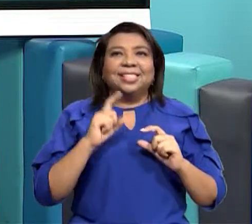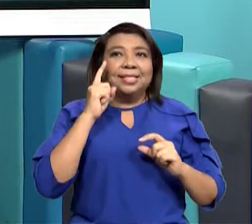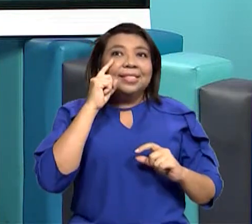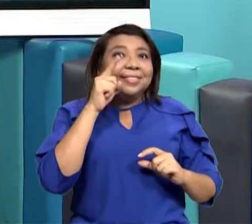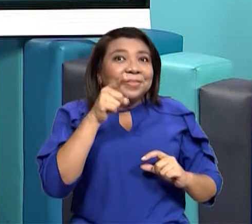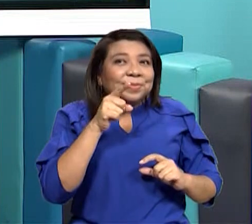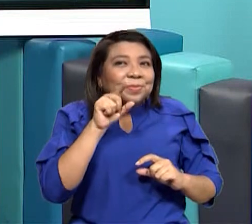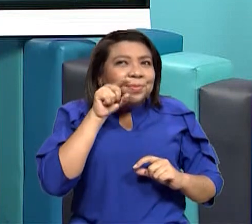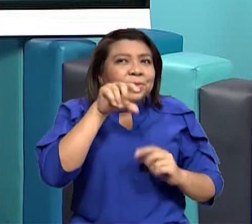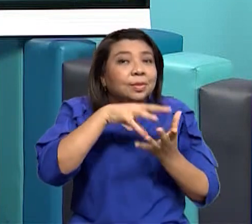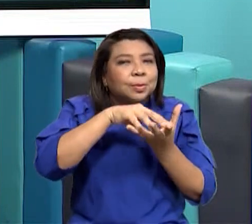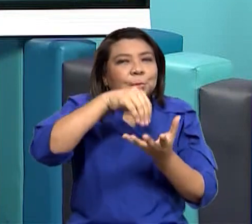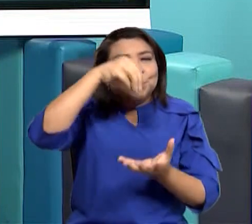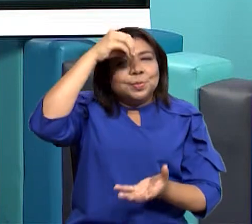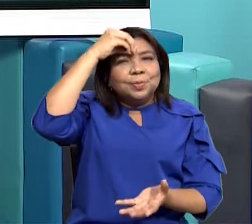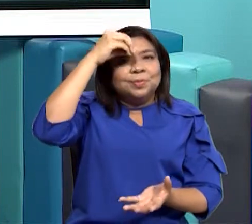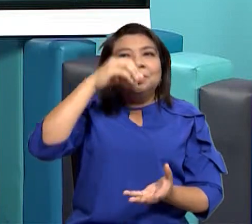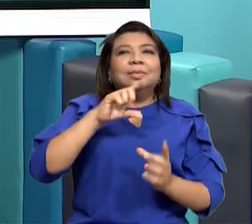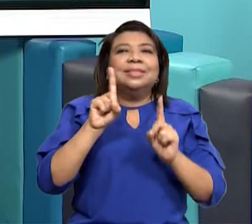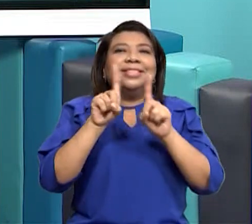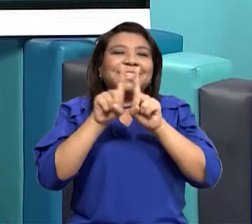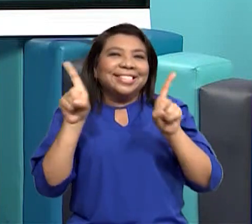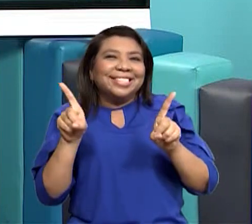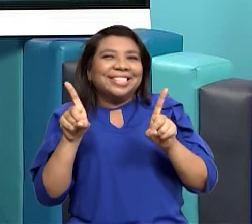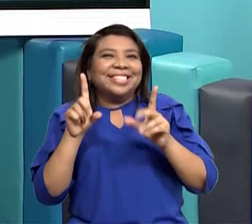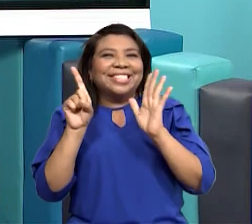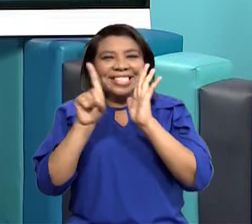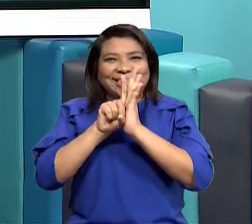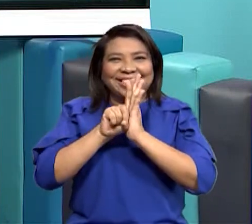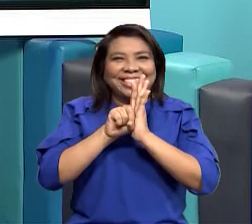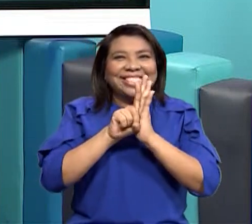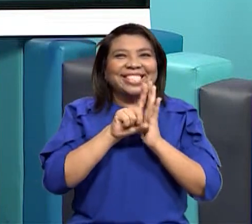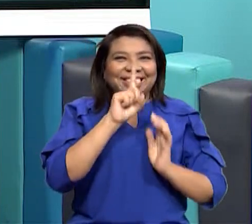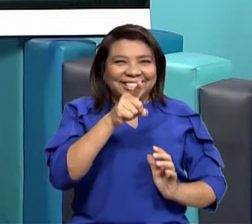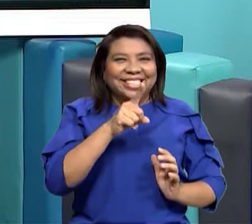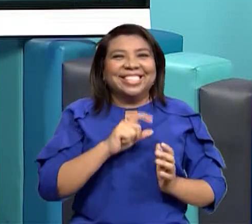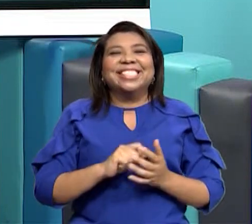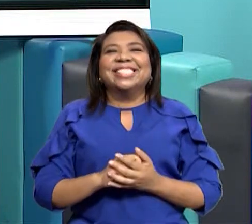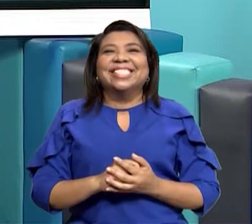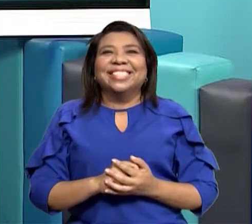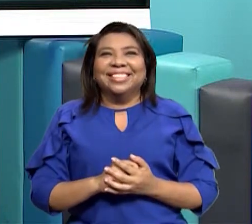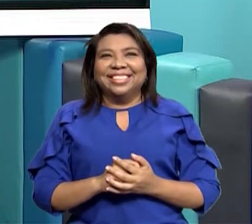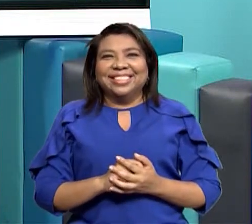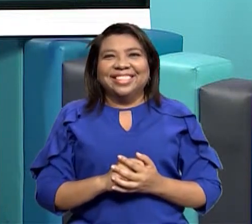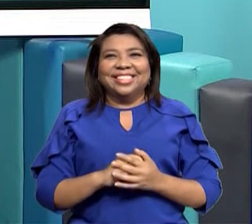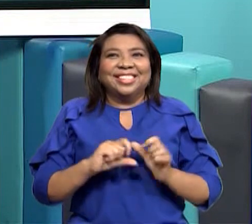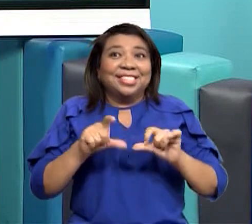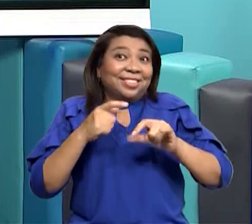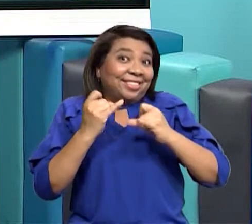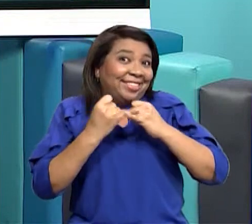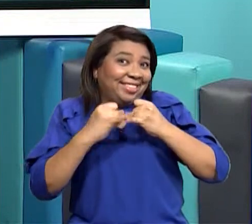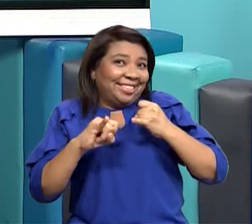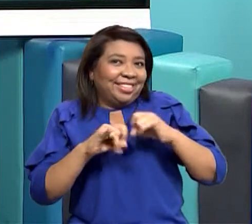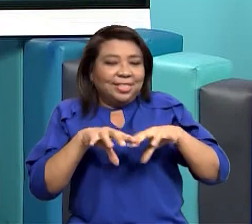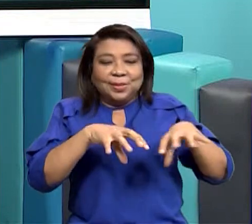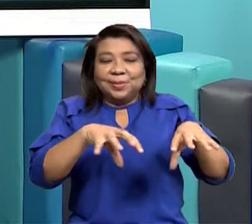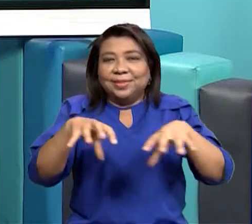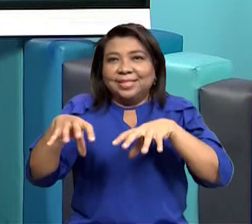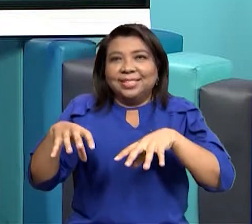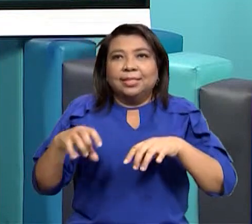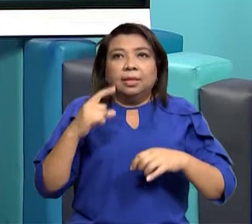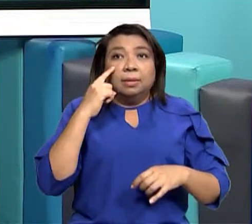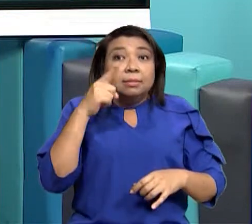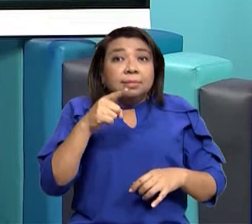Y también en lo que son los deberes O tus deberes Muy bien Ahora cuando culminamos esta actividad Vamos a pasar a la